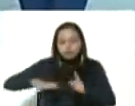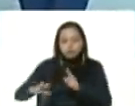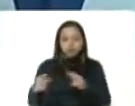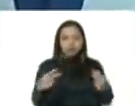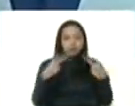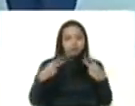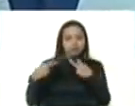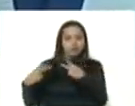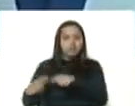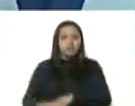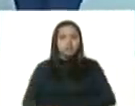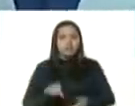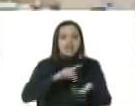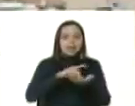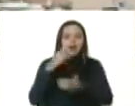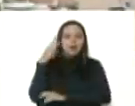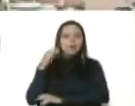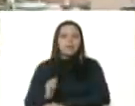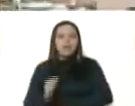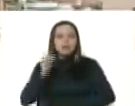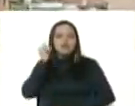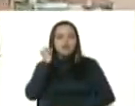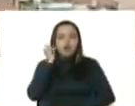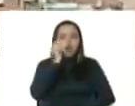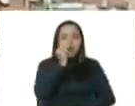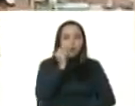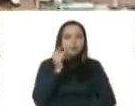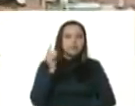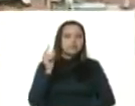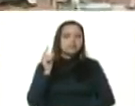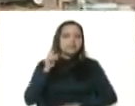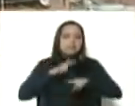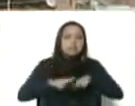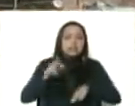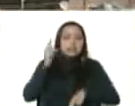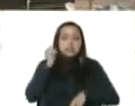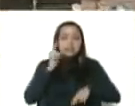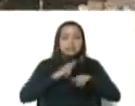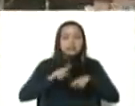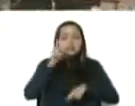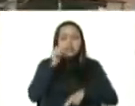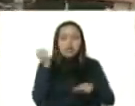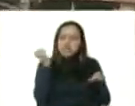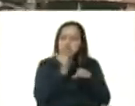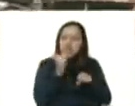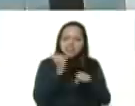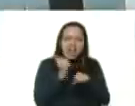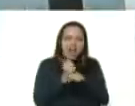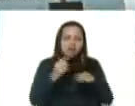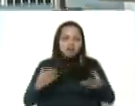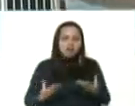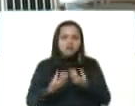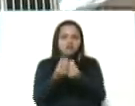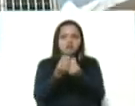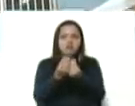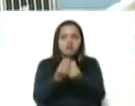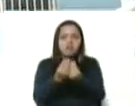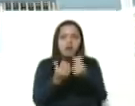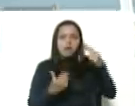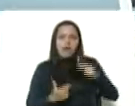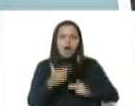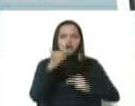de la parroquia Petare, hombres, mujeres, niños. Por eso, seguimos trabajando, unidos, por la